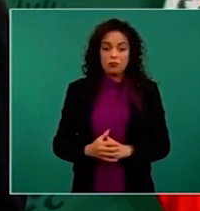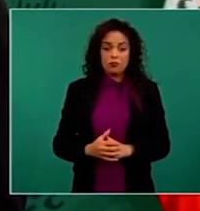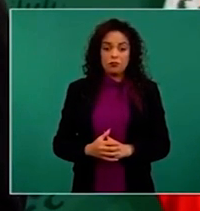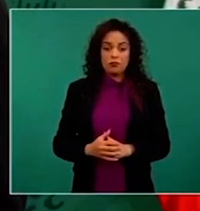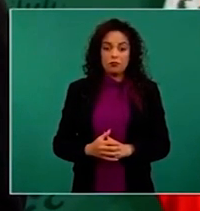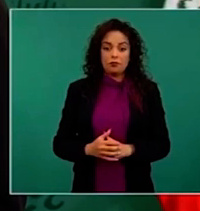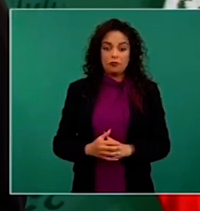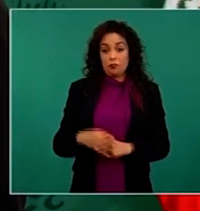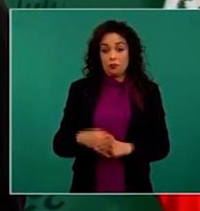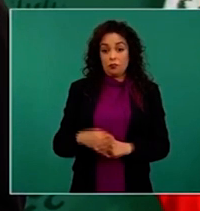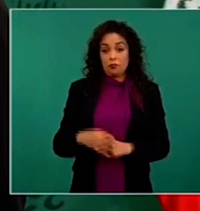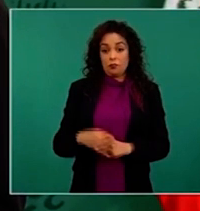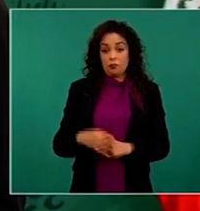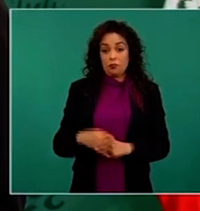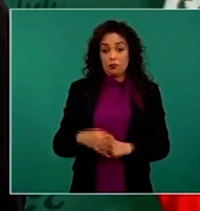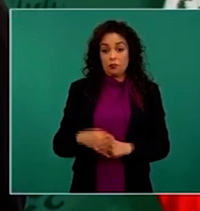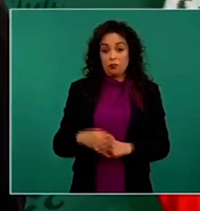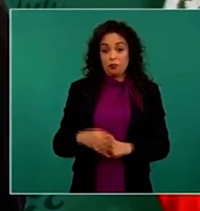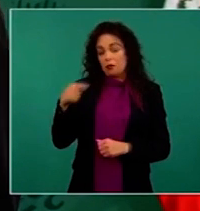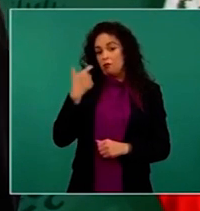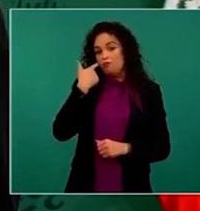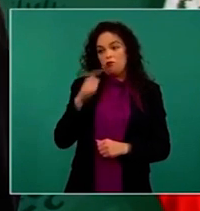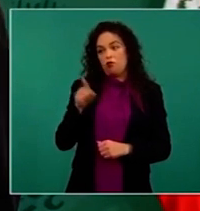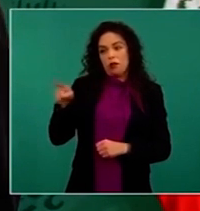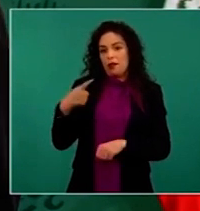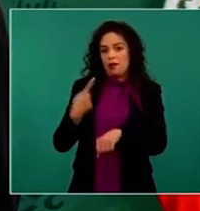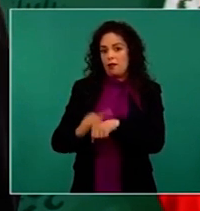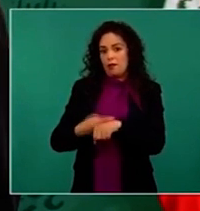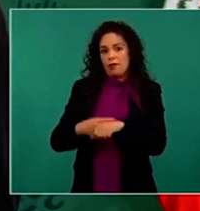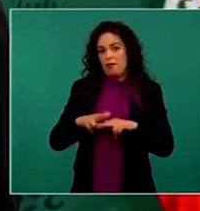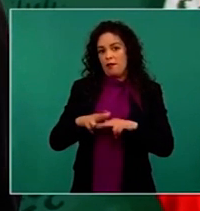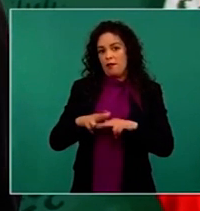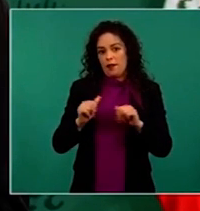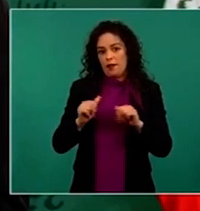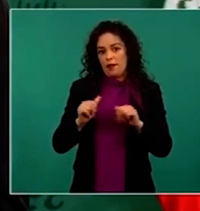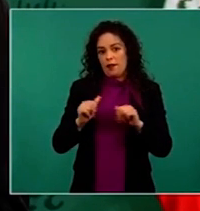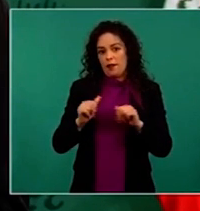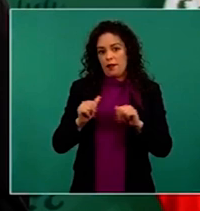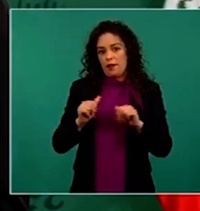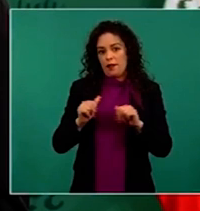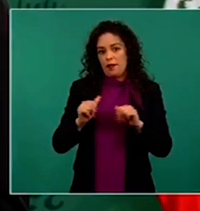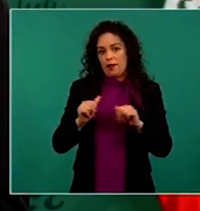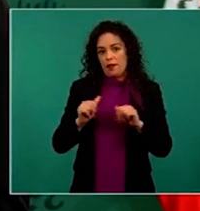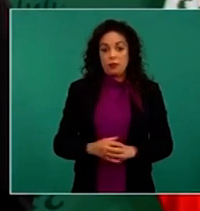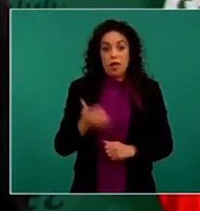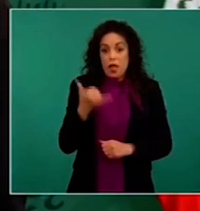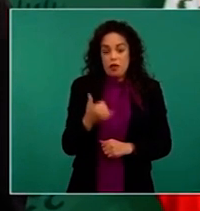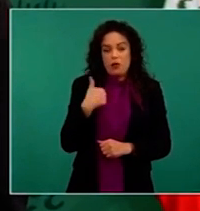y tampoco deseo que él renuncie